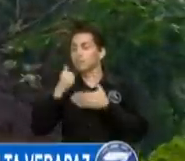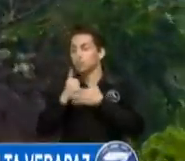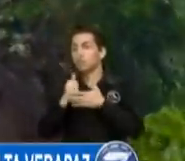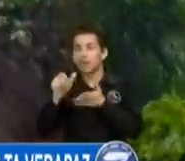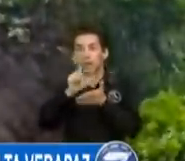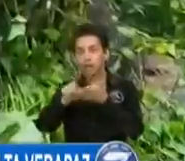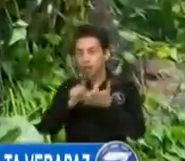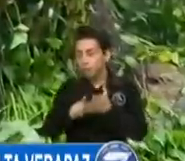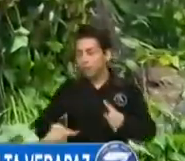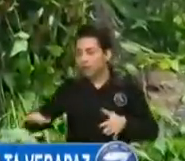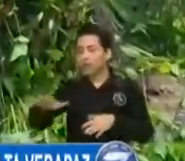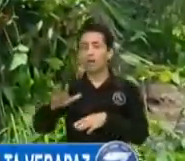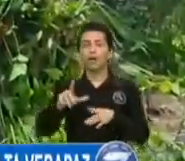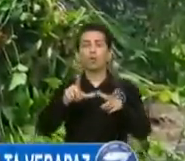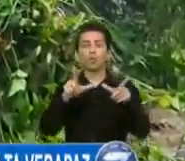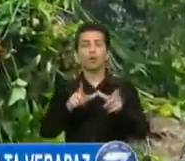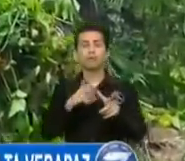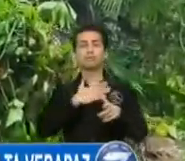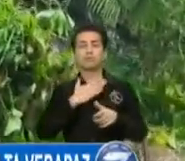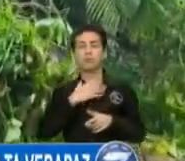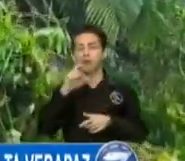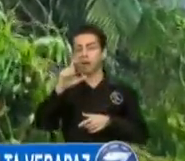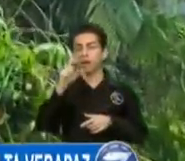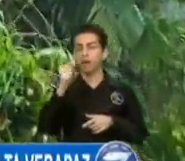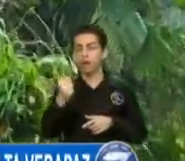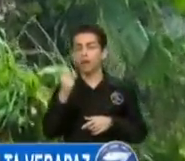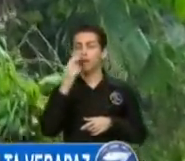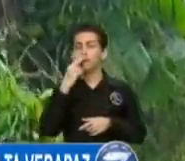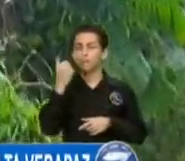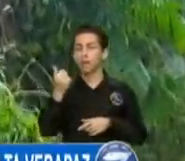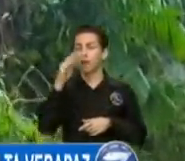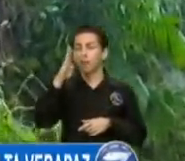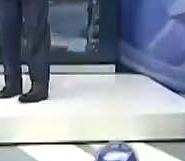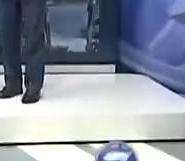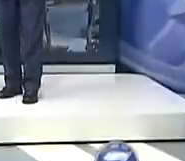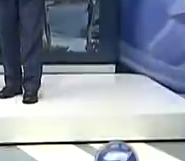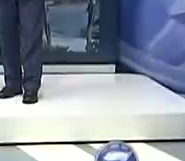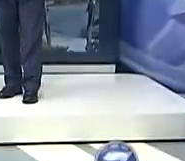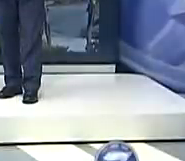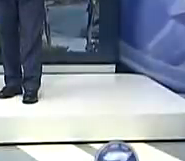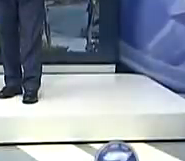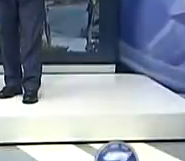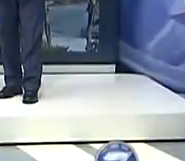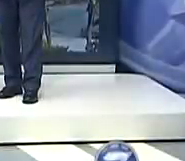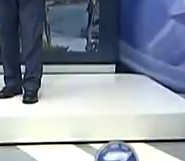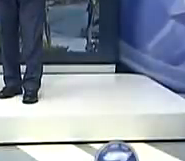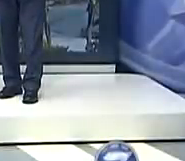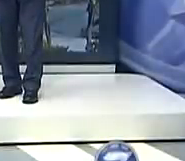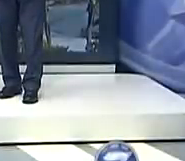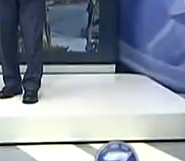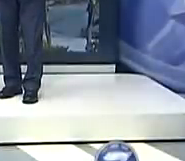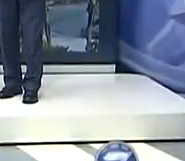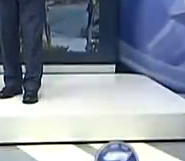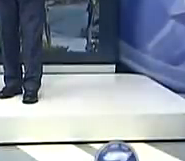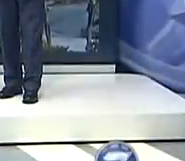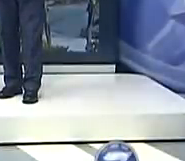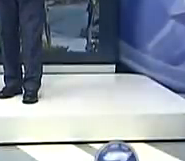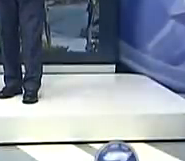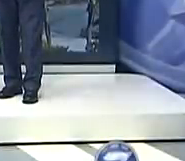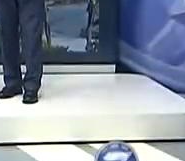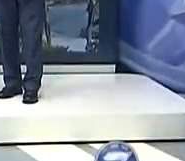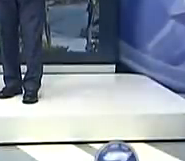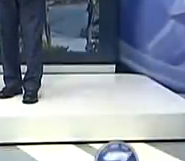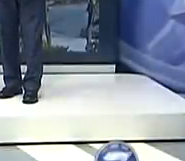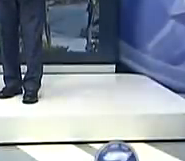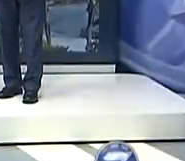como Caaboncito. La familia afectada por este desprendimiento de tierra fue trasladada... Y bien, llega el momento de despedir esta edición de Noticiete,